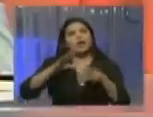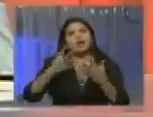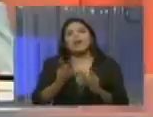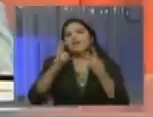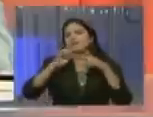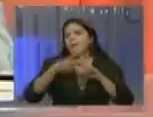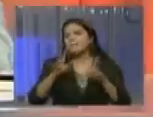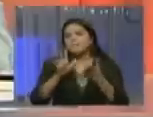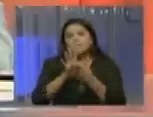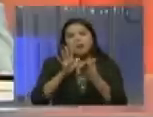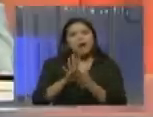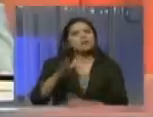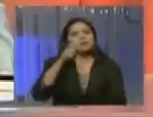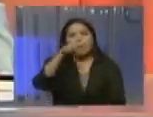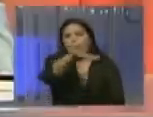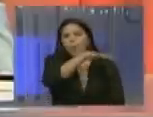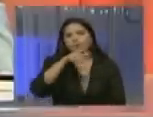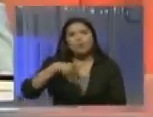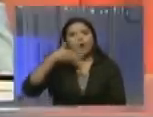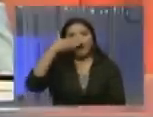de los pueblos árabes.